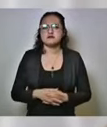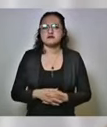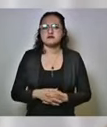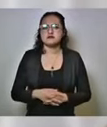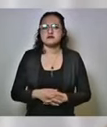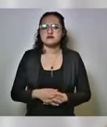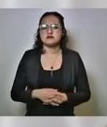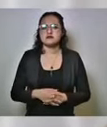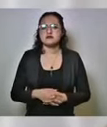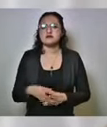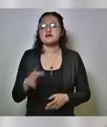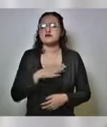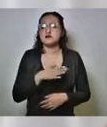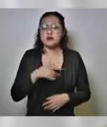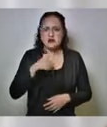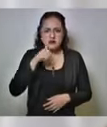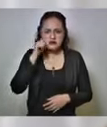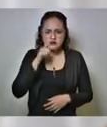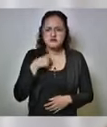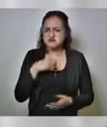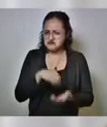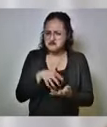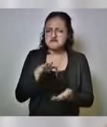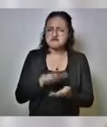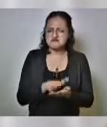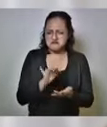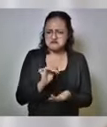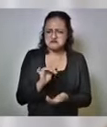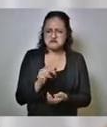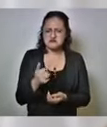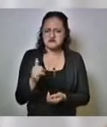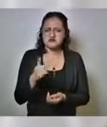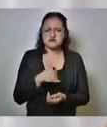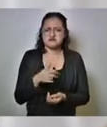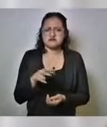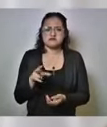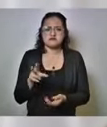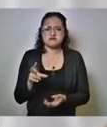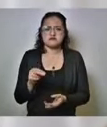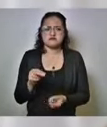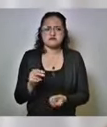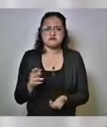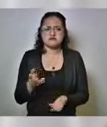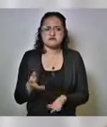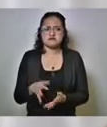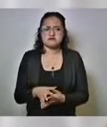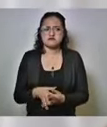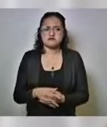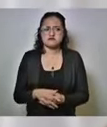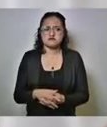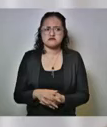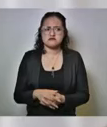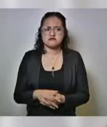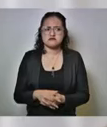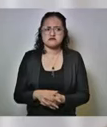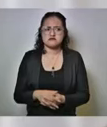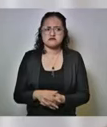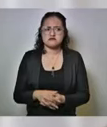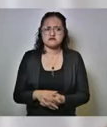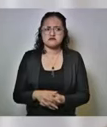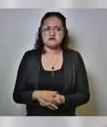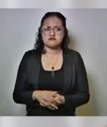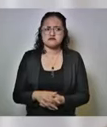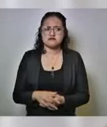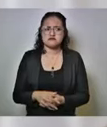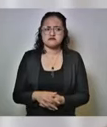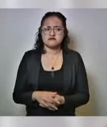bueno las declaraciones de ayer las sostengo yo no yo yo yo a ver